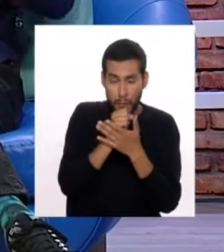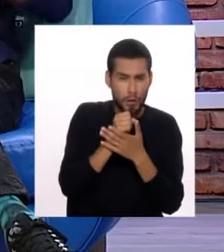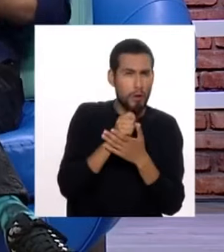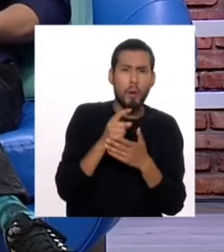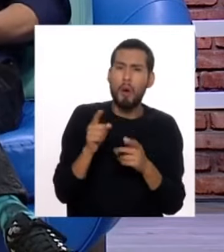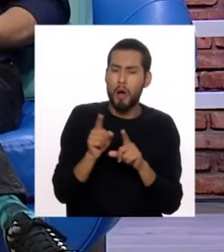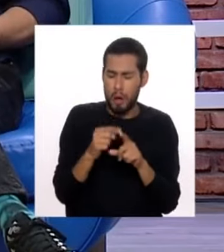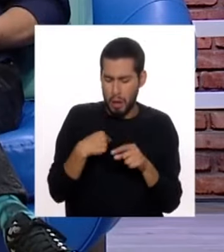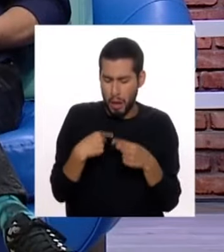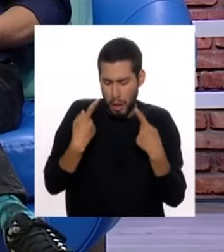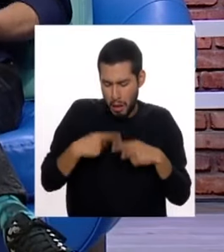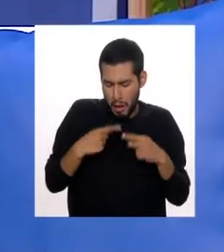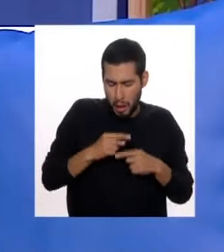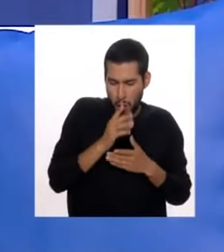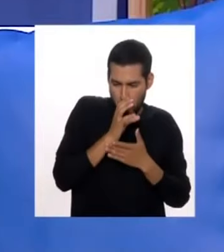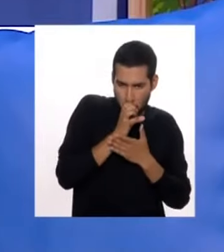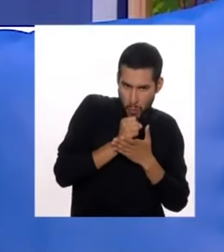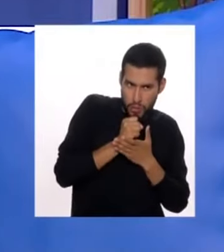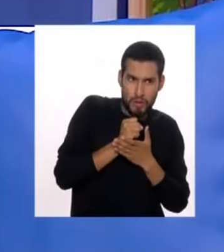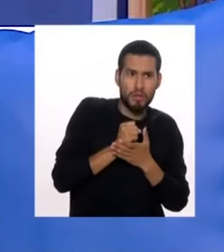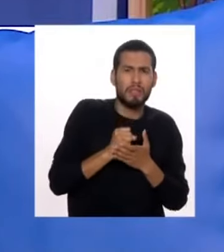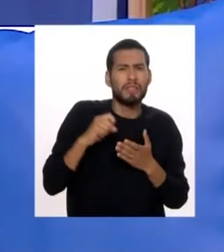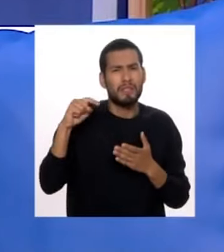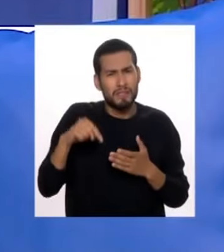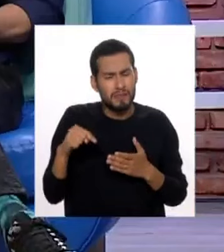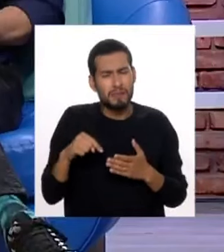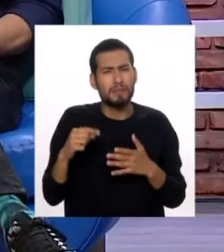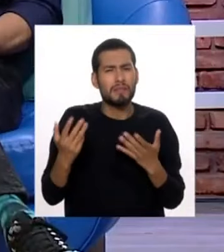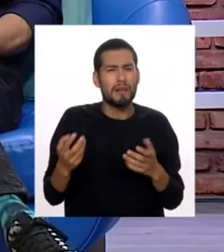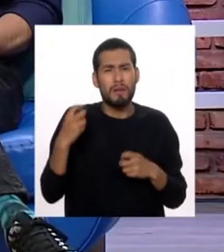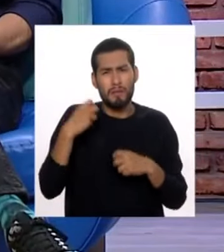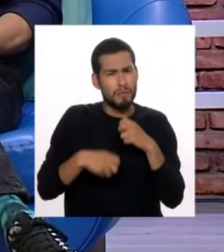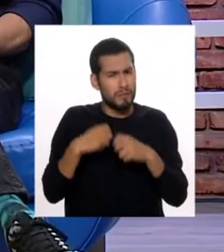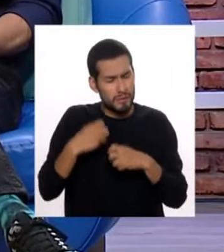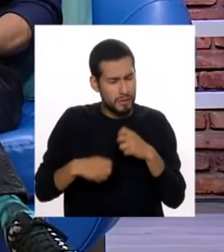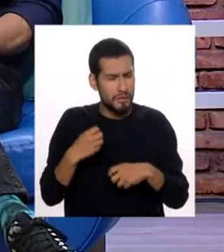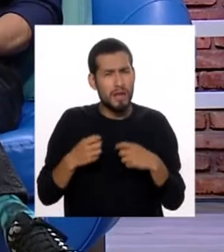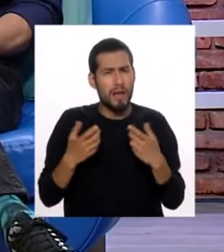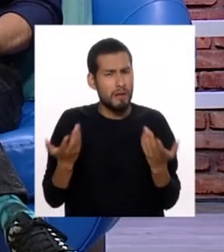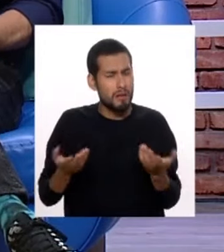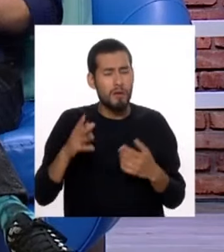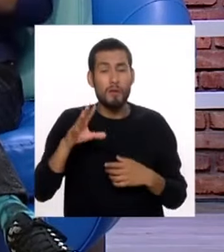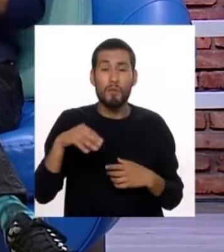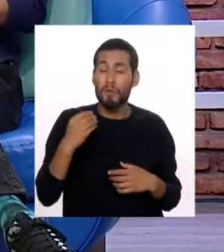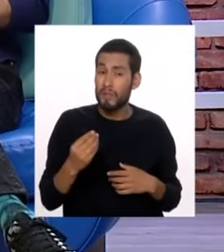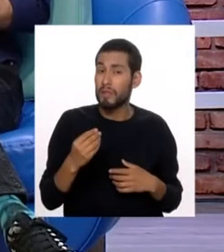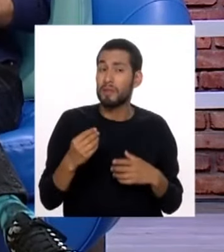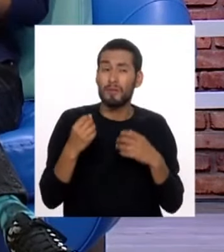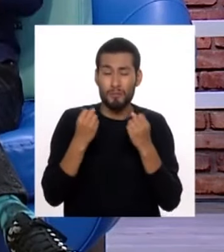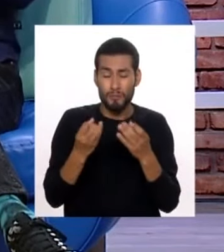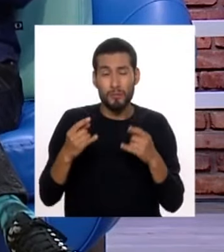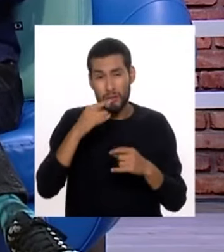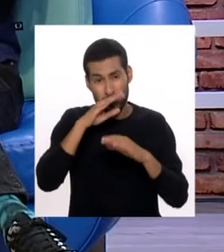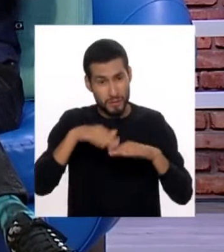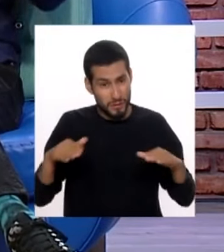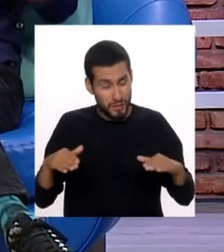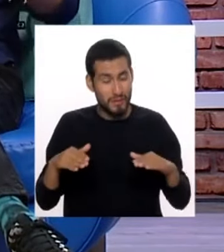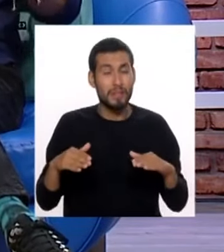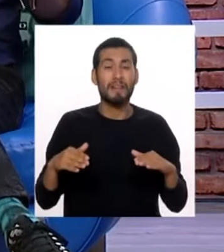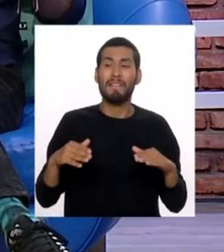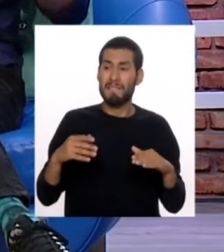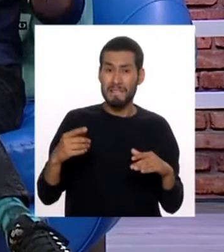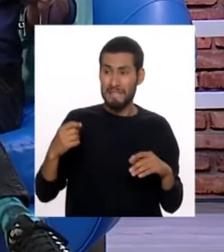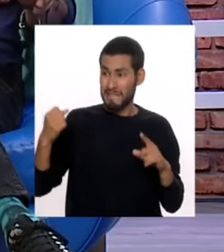denunciar lo que les pasa. Y esto es más problemático aún porque incluso hay muchos niños que